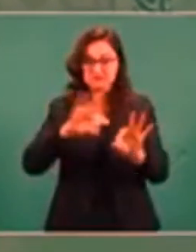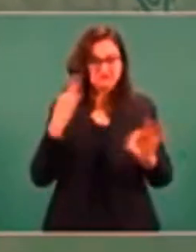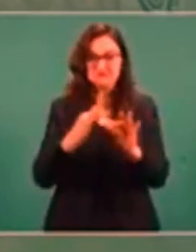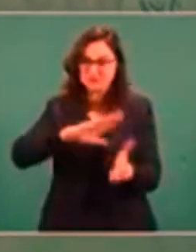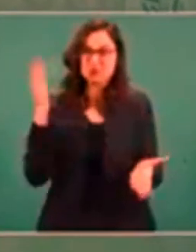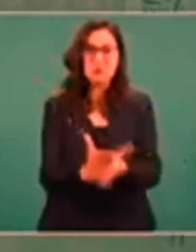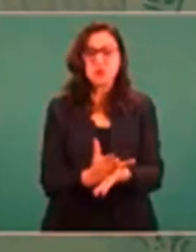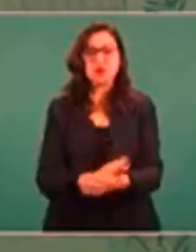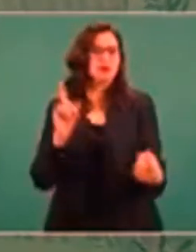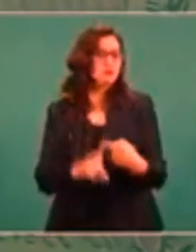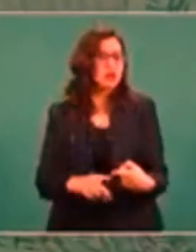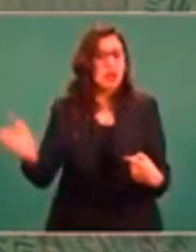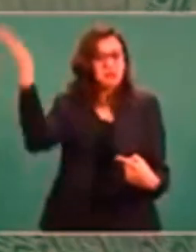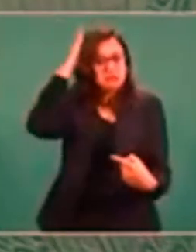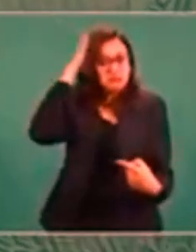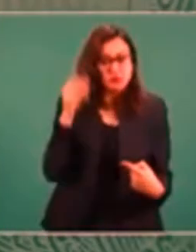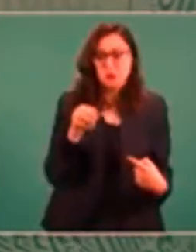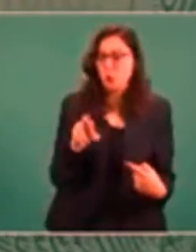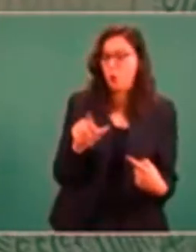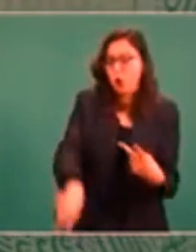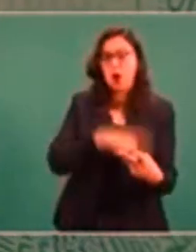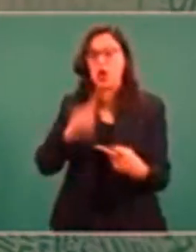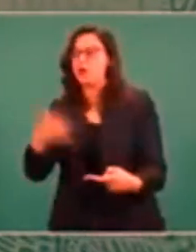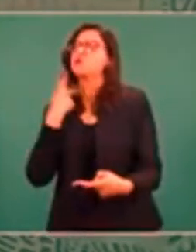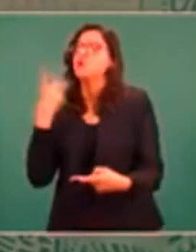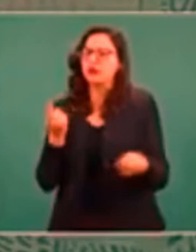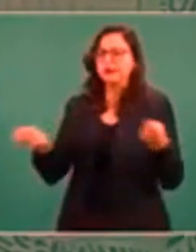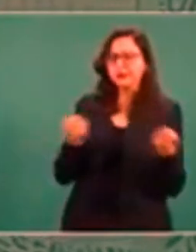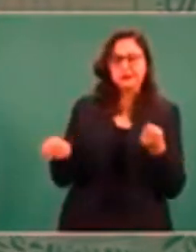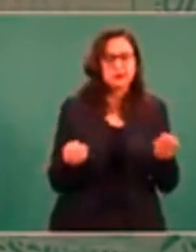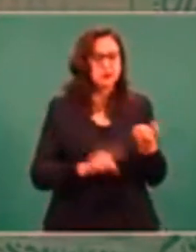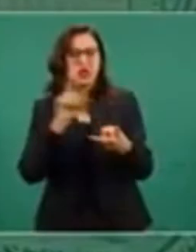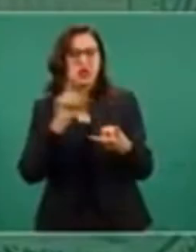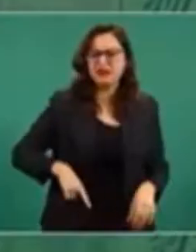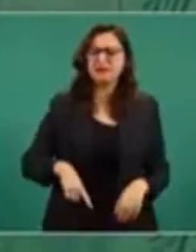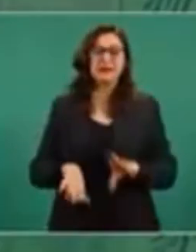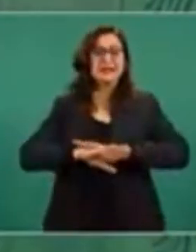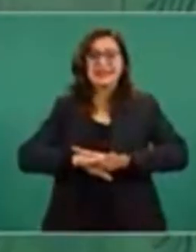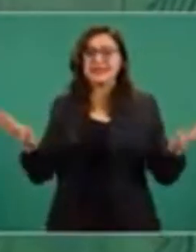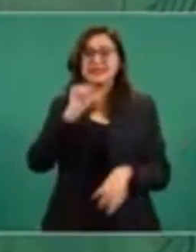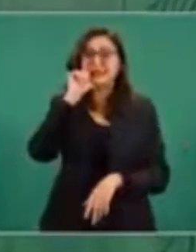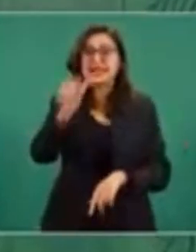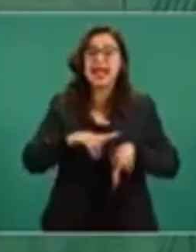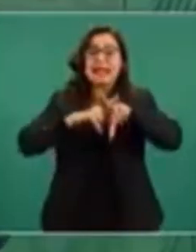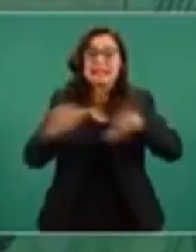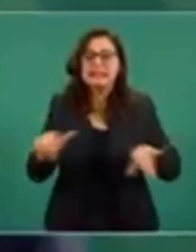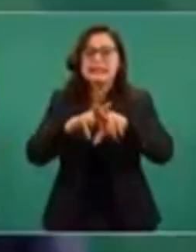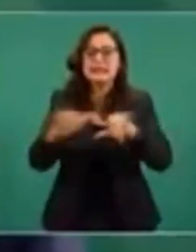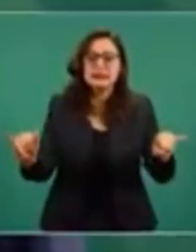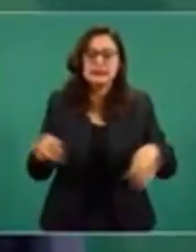Ni líder moral, ni cacique político, ni opositor, nada de nada.